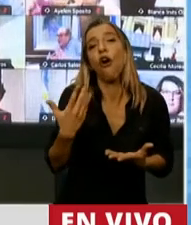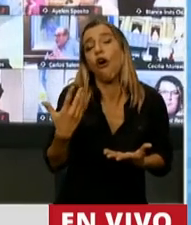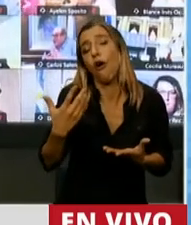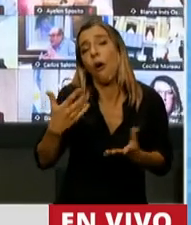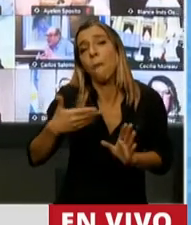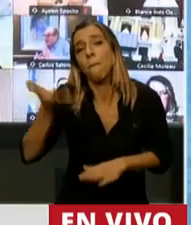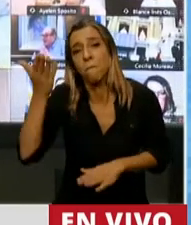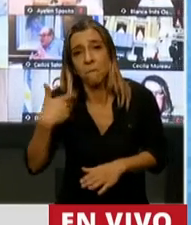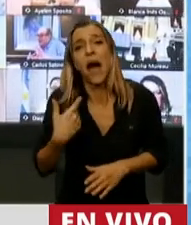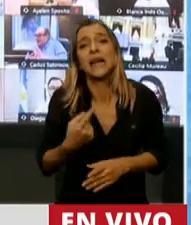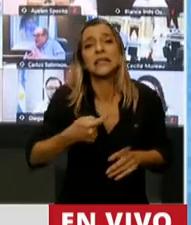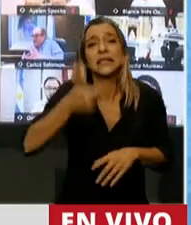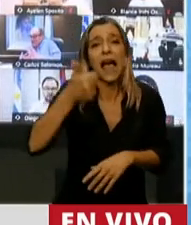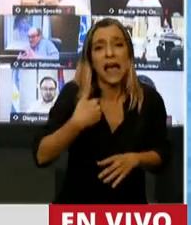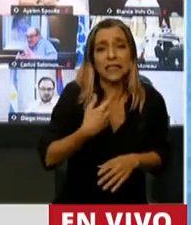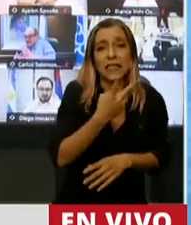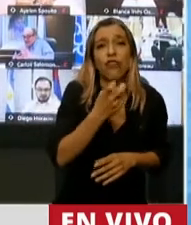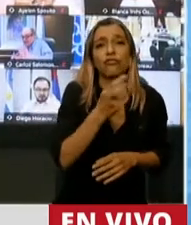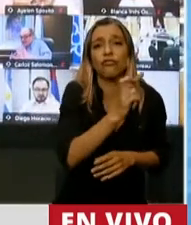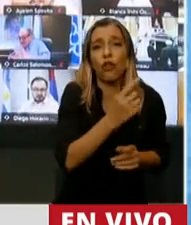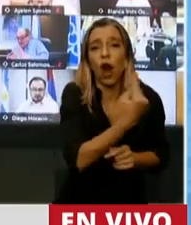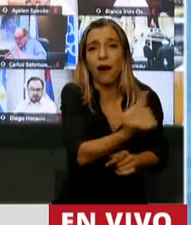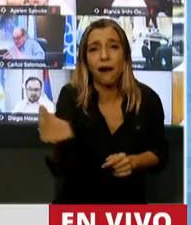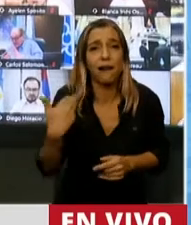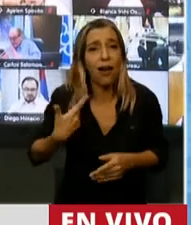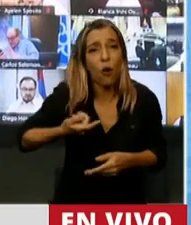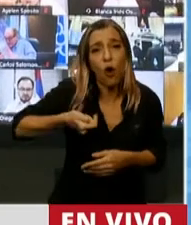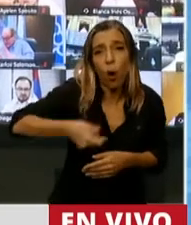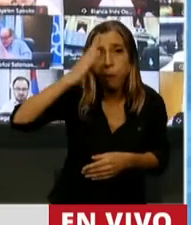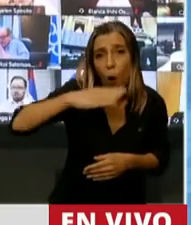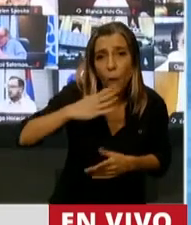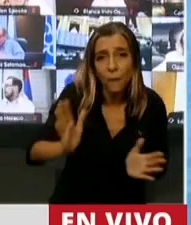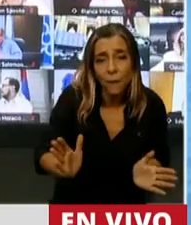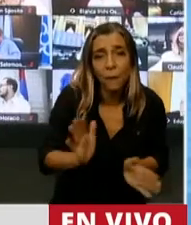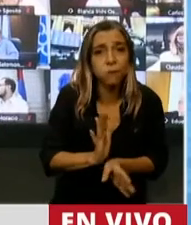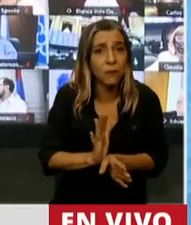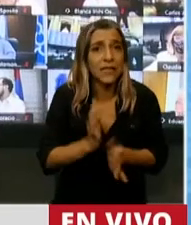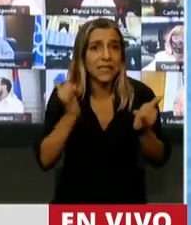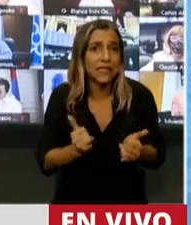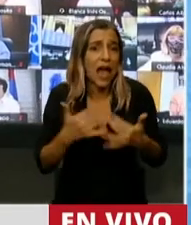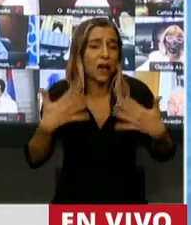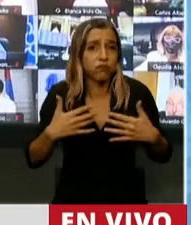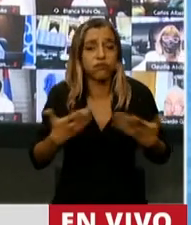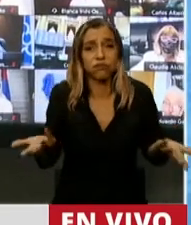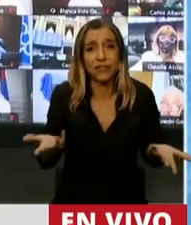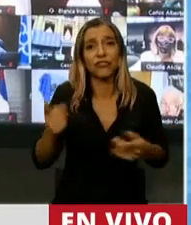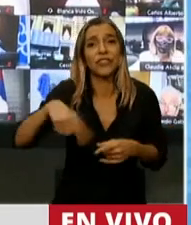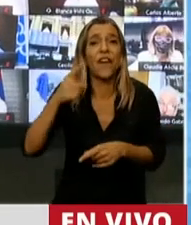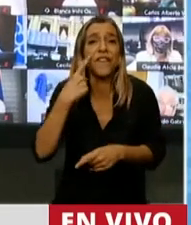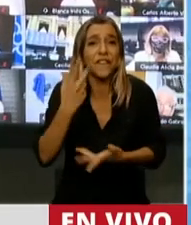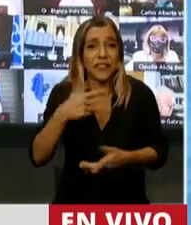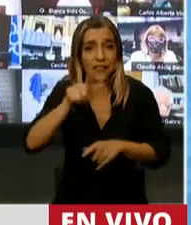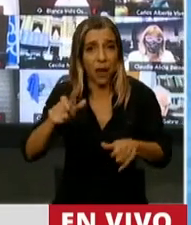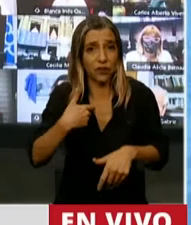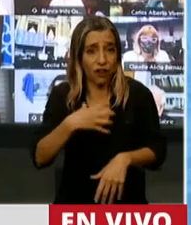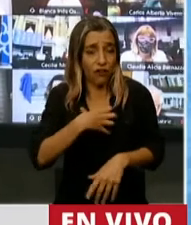más de 8 millones de compras mensuales. Fíjese la confianza que están teniendo en nuestra economía. Y es nuestra,